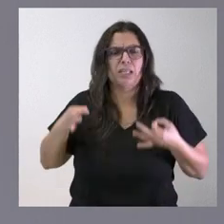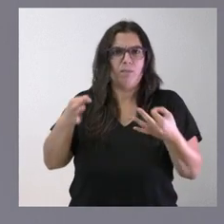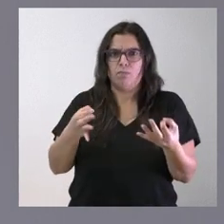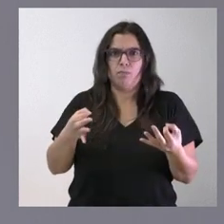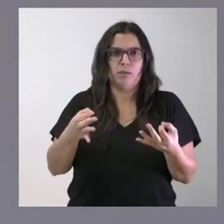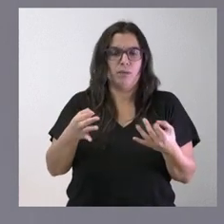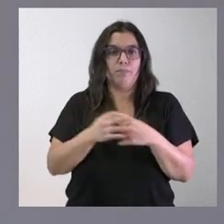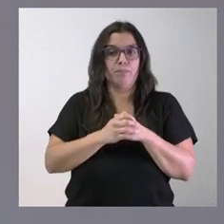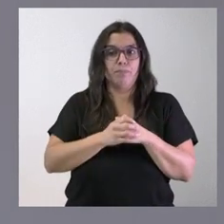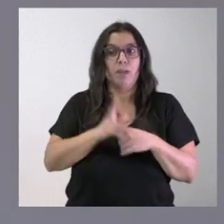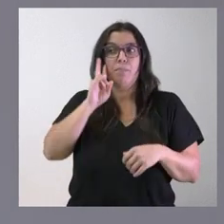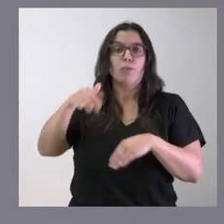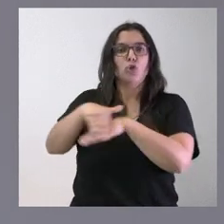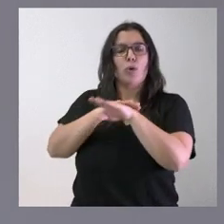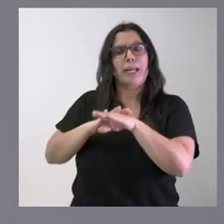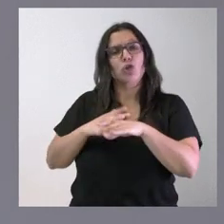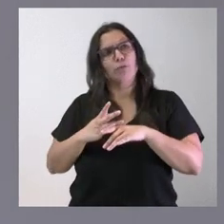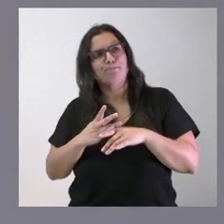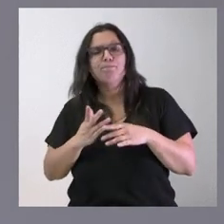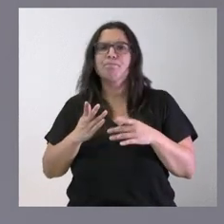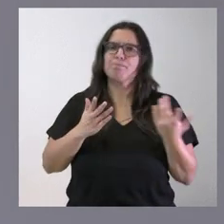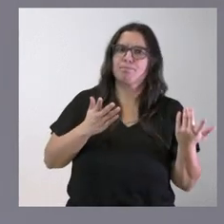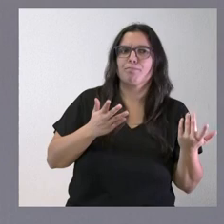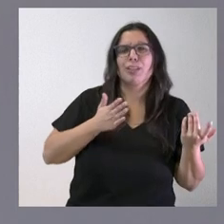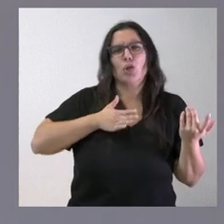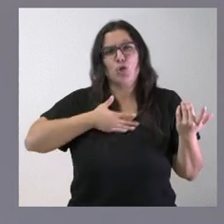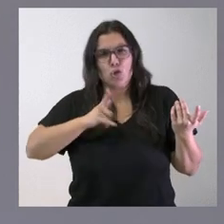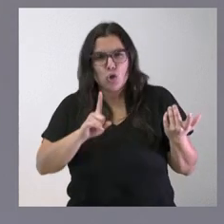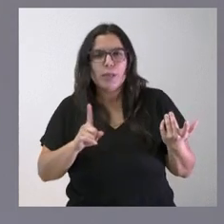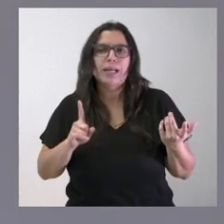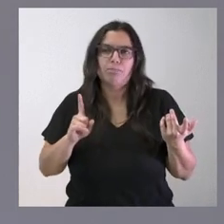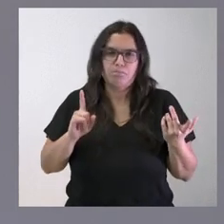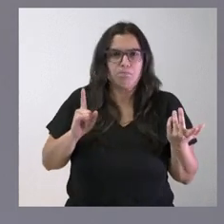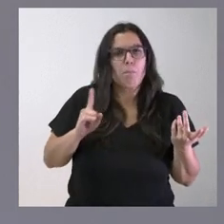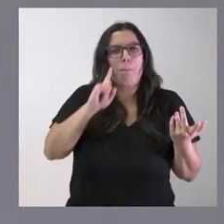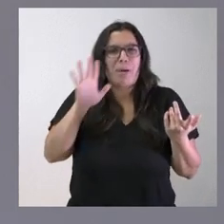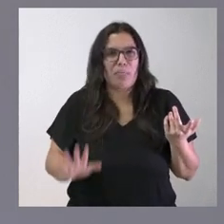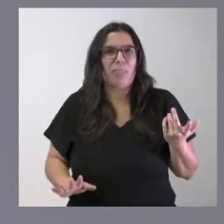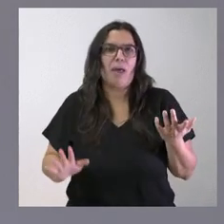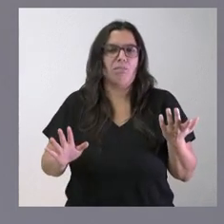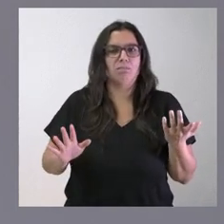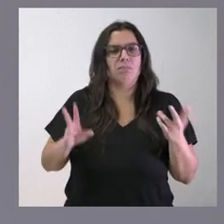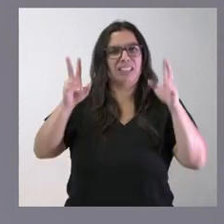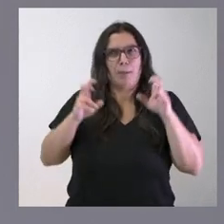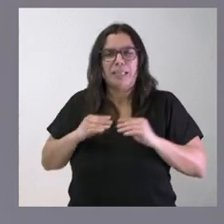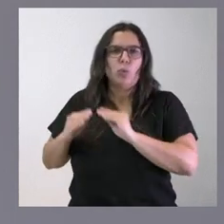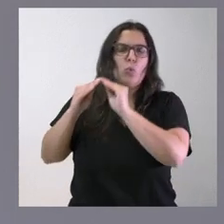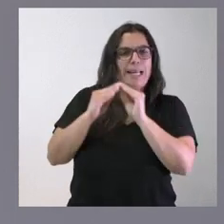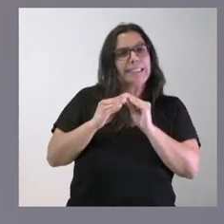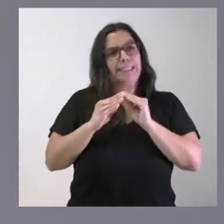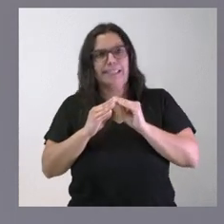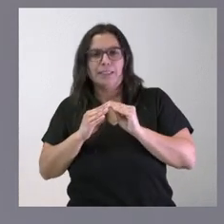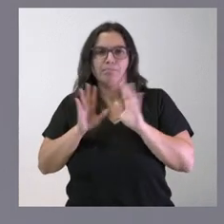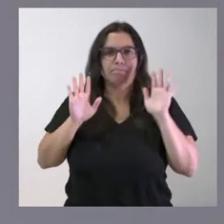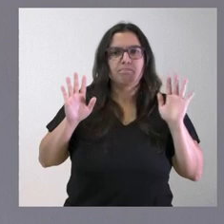Vemos al Gobierno reticente para abordar esta cuestión, para abordar la idea de la EBAU única y